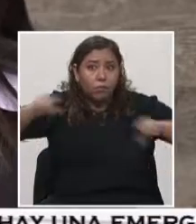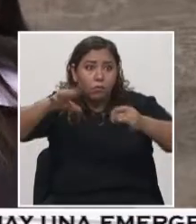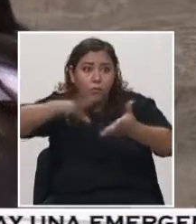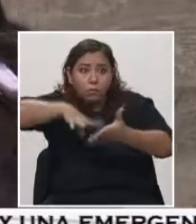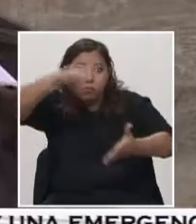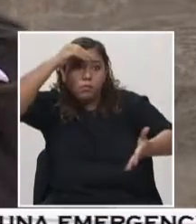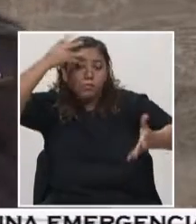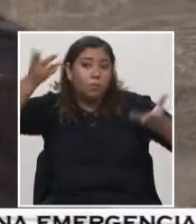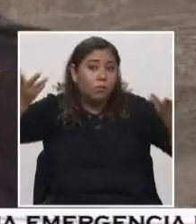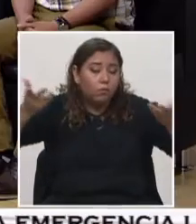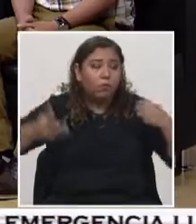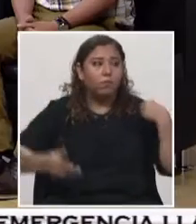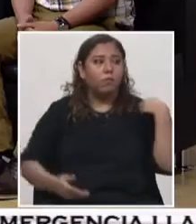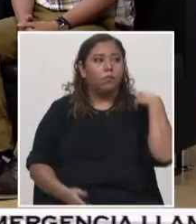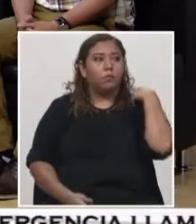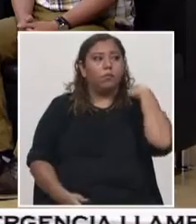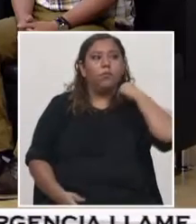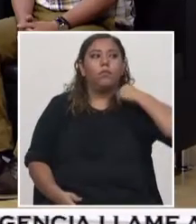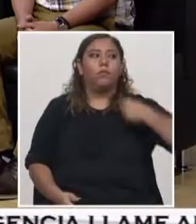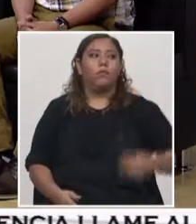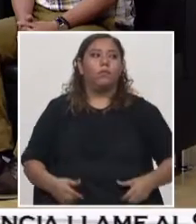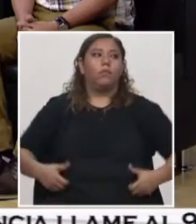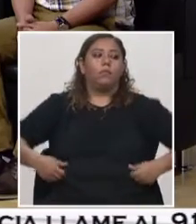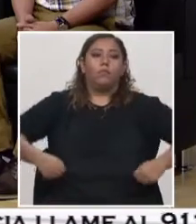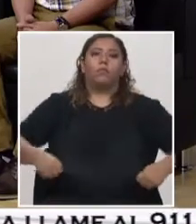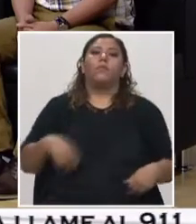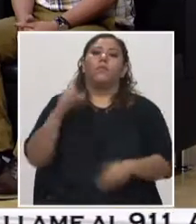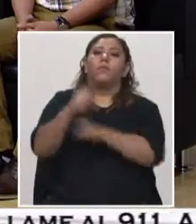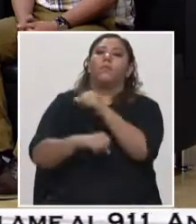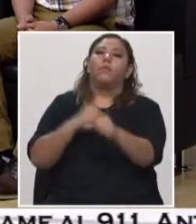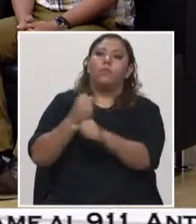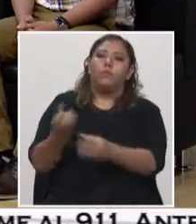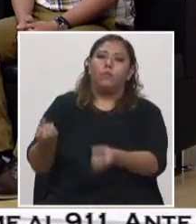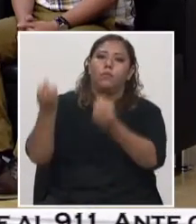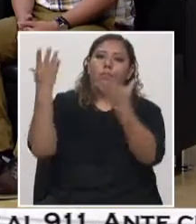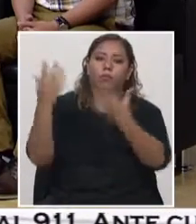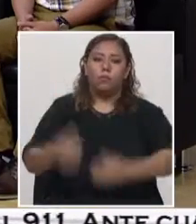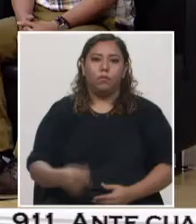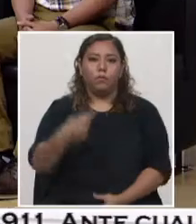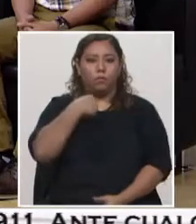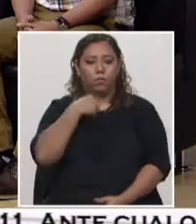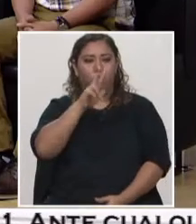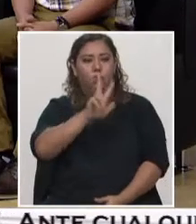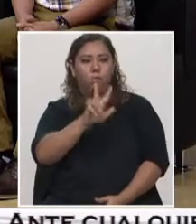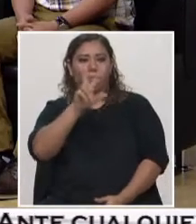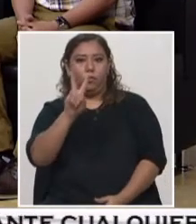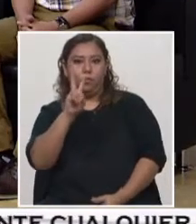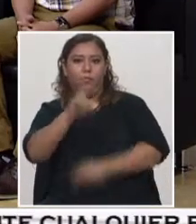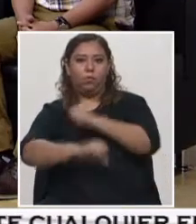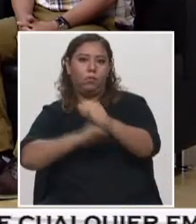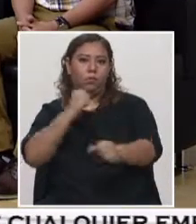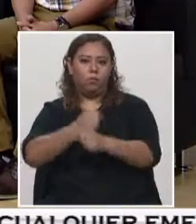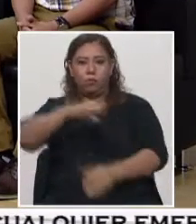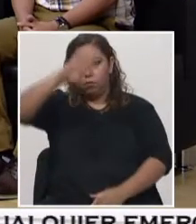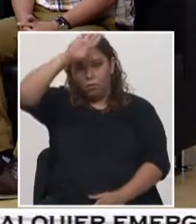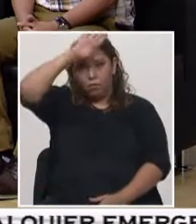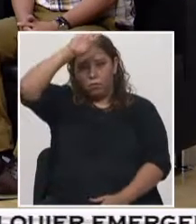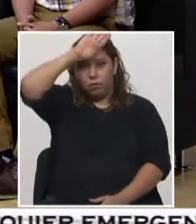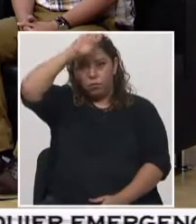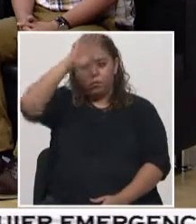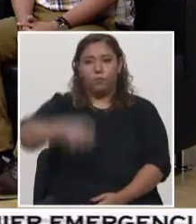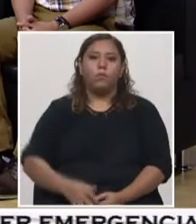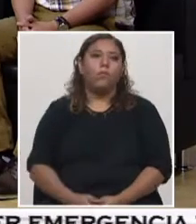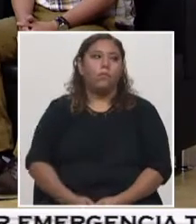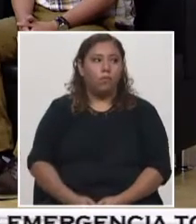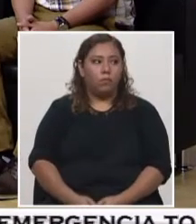Don César, ¿cuántos años en el Cuerpo de Bomberos? Bueno, tengo 32 años de ser bombero. ¿32 años? 32 años. ¿Comenzó bien